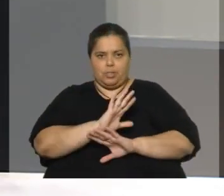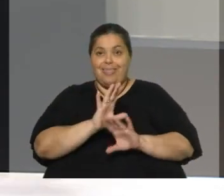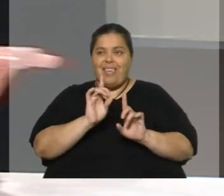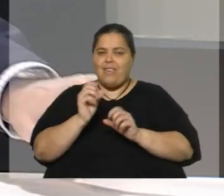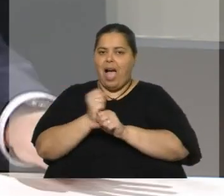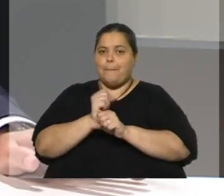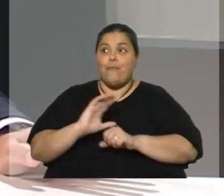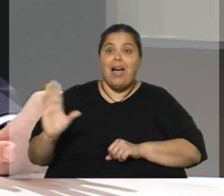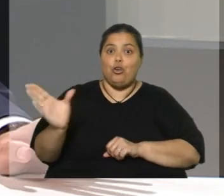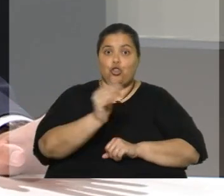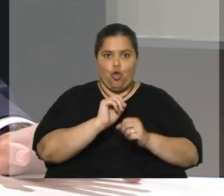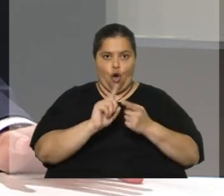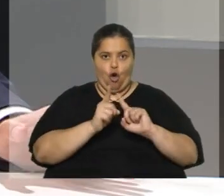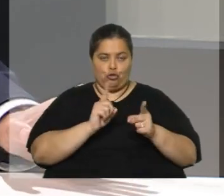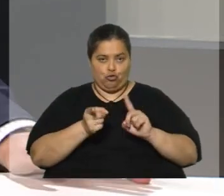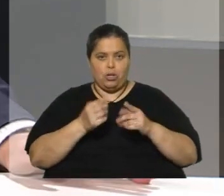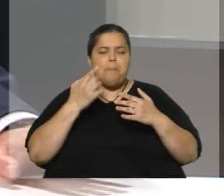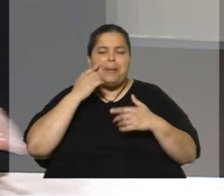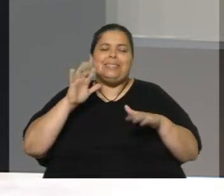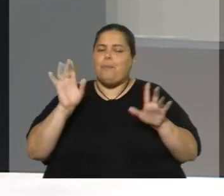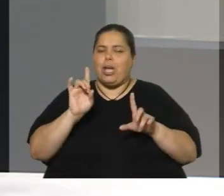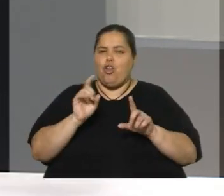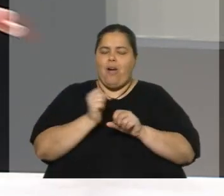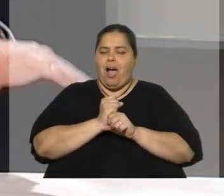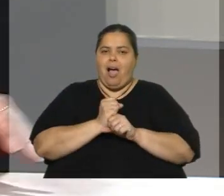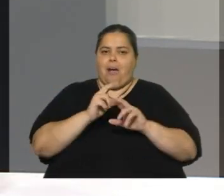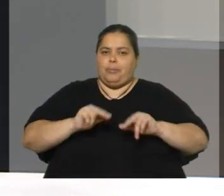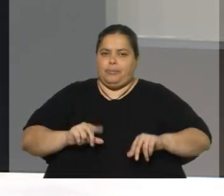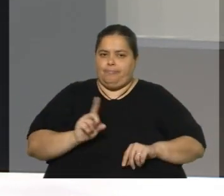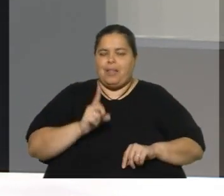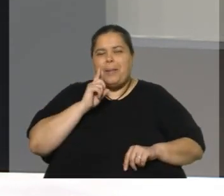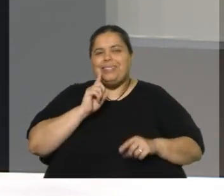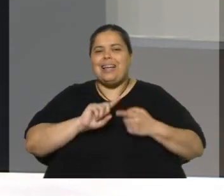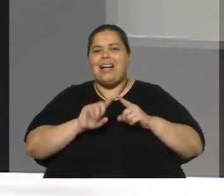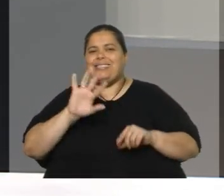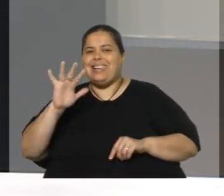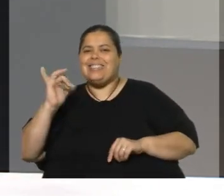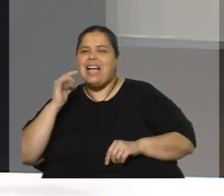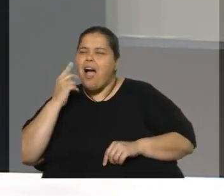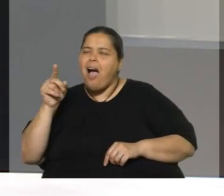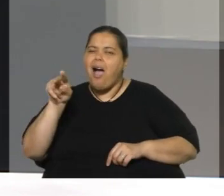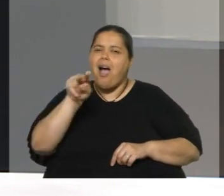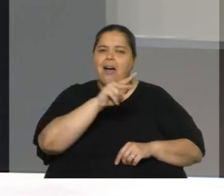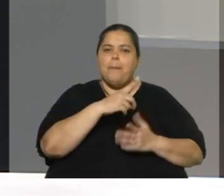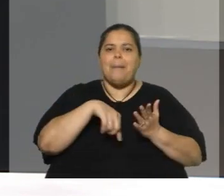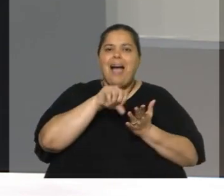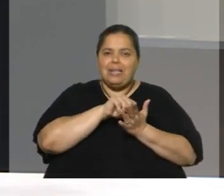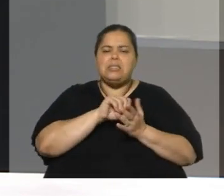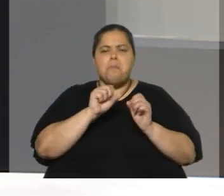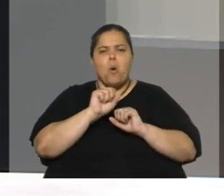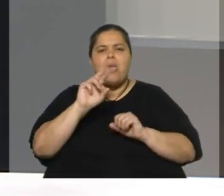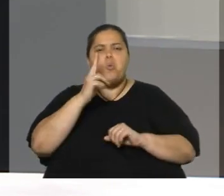estamos bastante tranquilos que no va a haber veto, la Cancillería ya estuvo tanteando a los países, entonces Uruguay va a poder entrar sin un veto